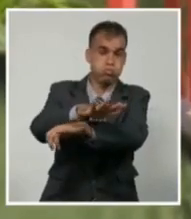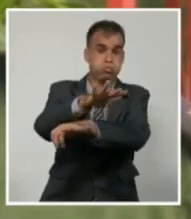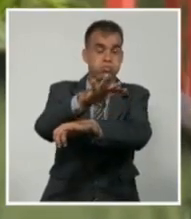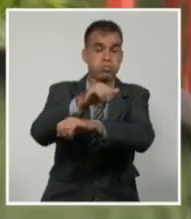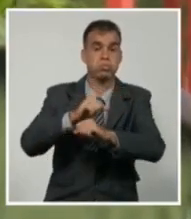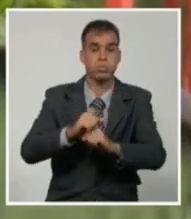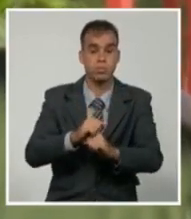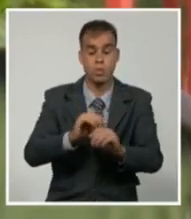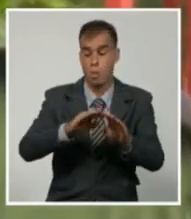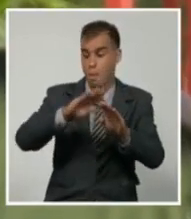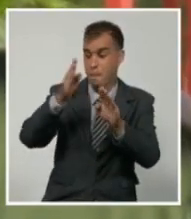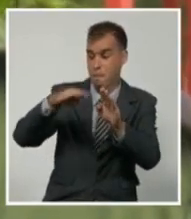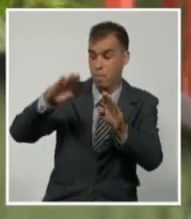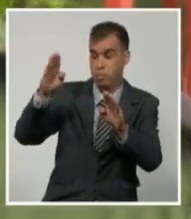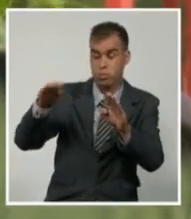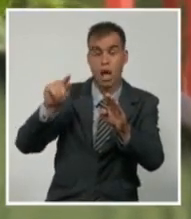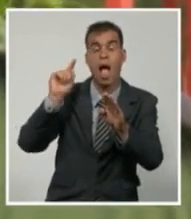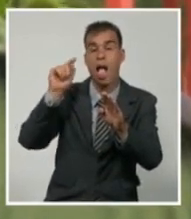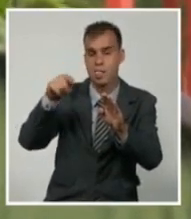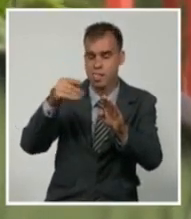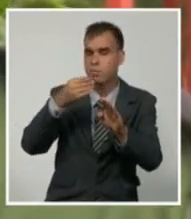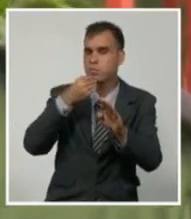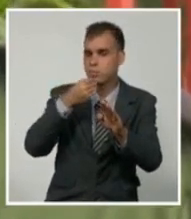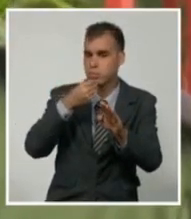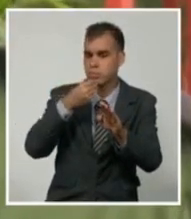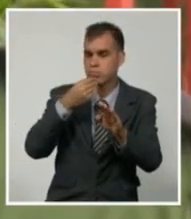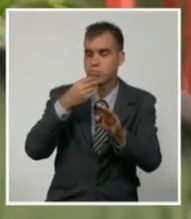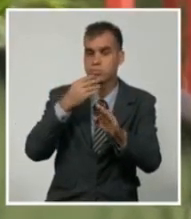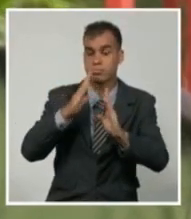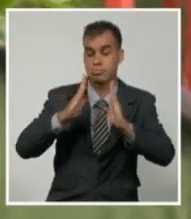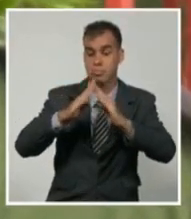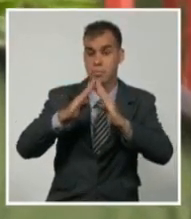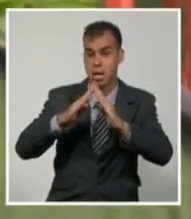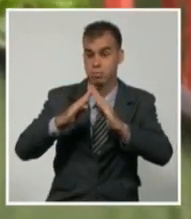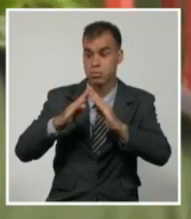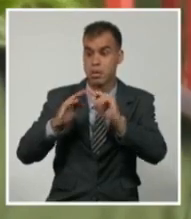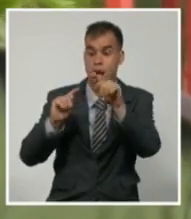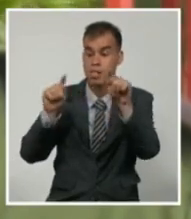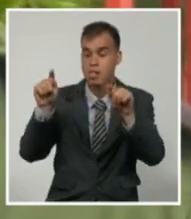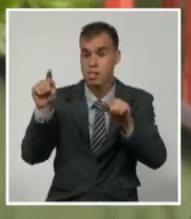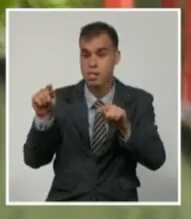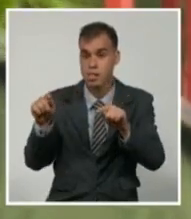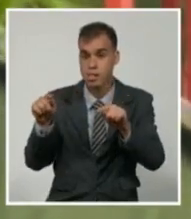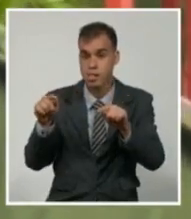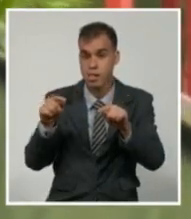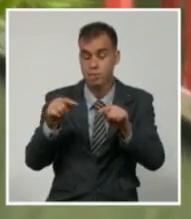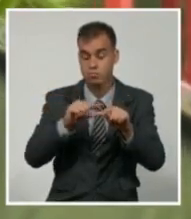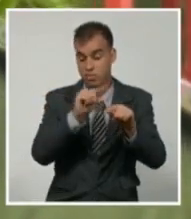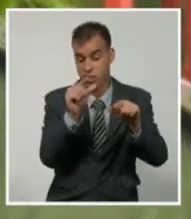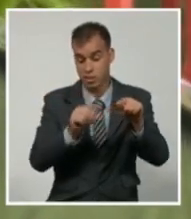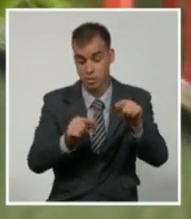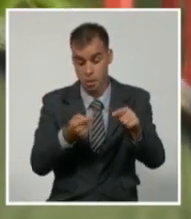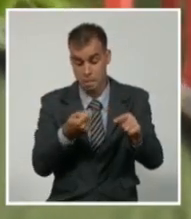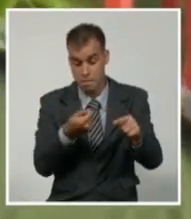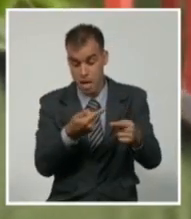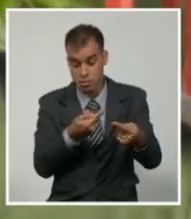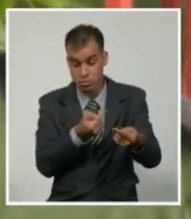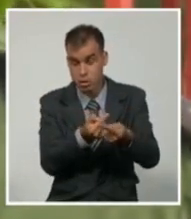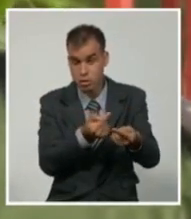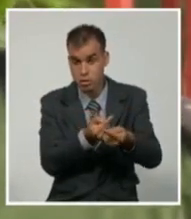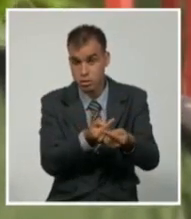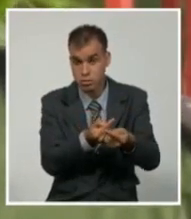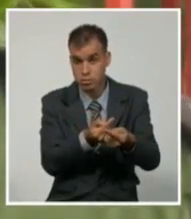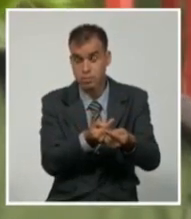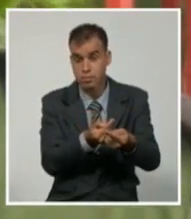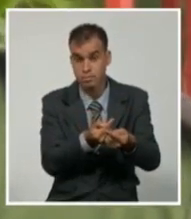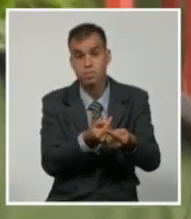plan turquino, también comunidades que están aguas abajo de los ríos, aledañas a áreas de inundaciones